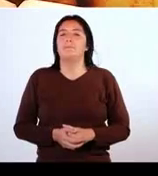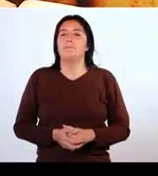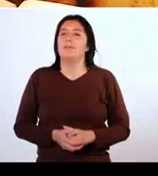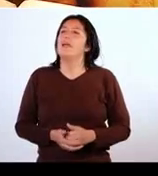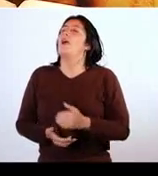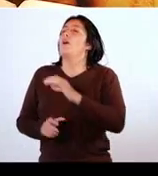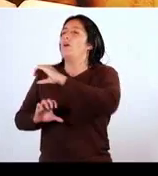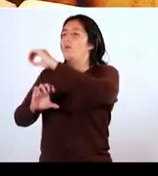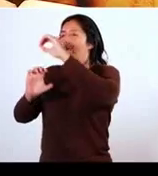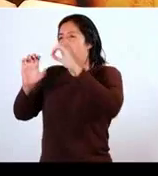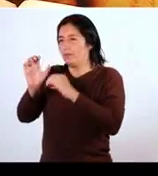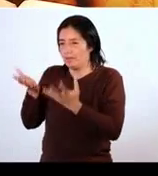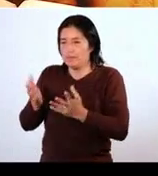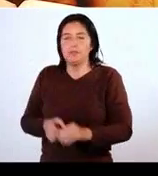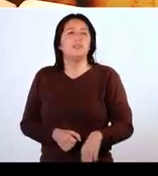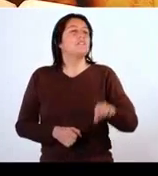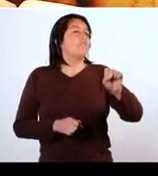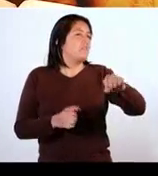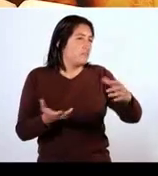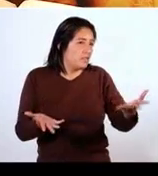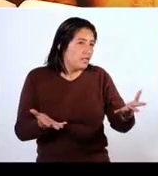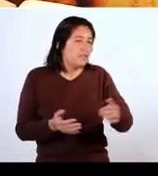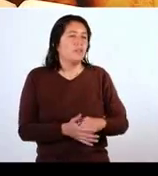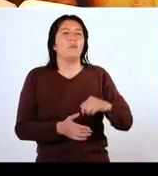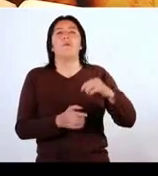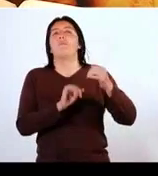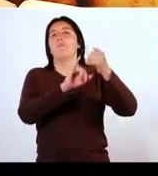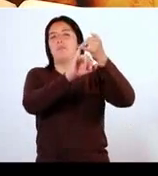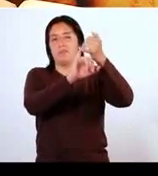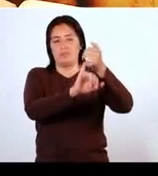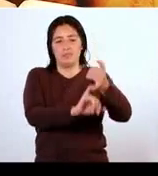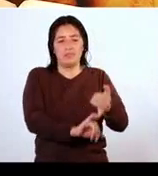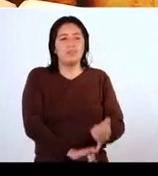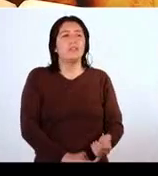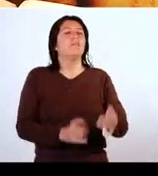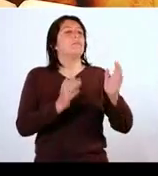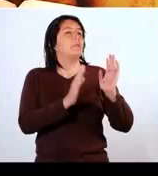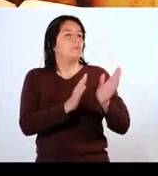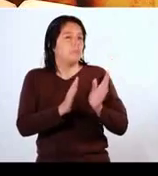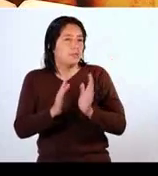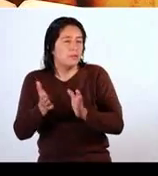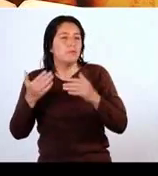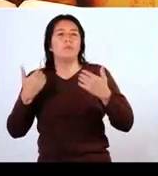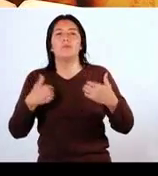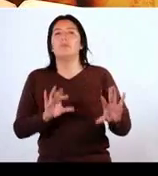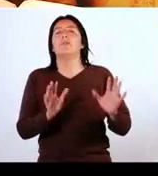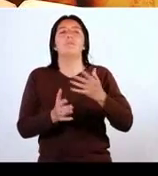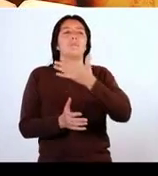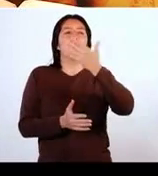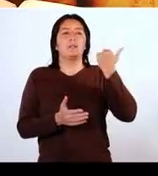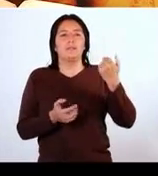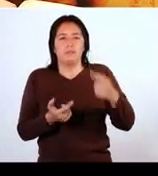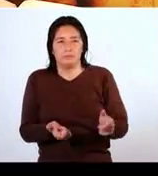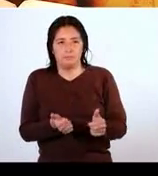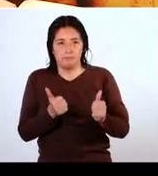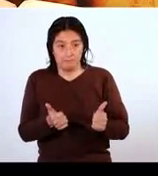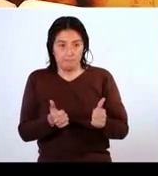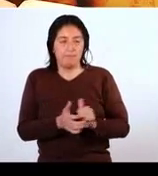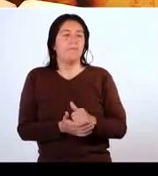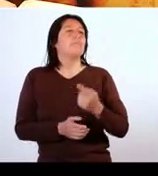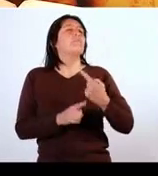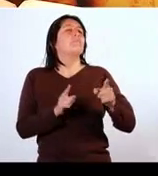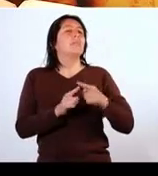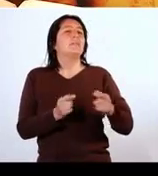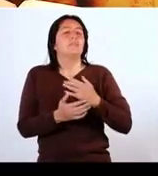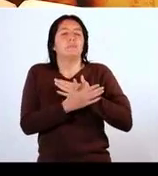Discapacidad. Con ADIZ. Así es, y como todos los sábados estamos preparando, hemos preparado lo mejor de lo mejor,